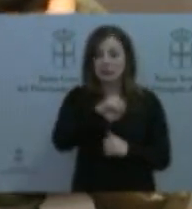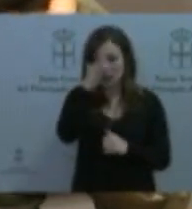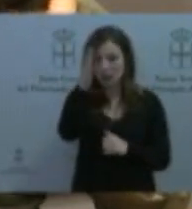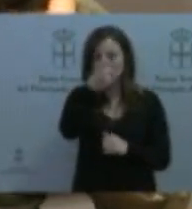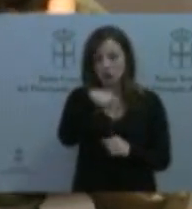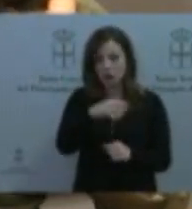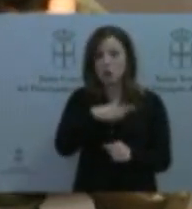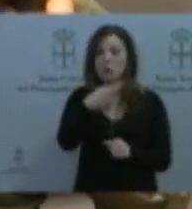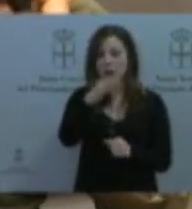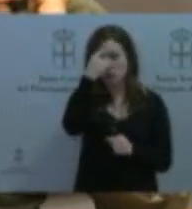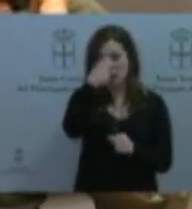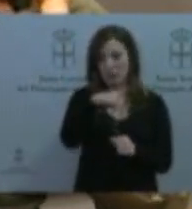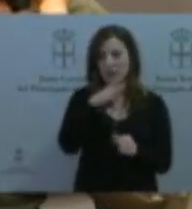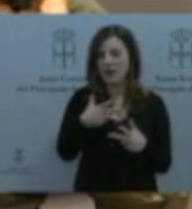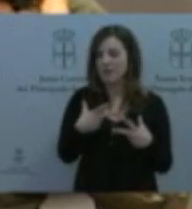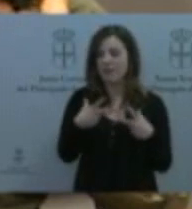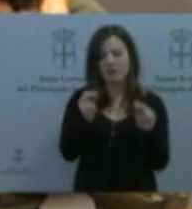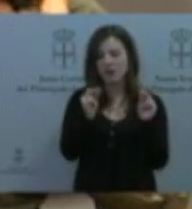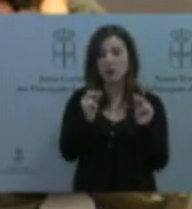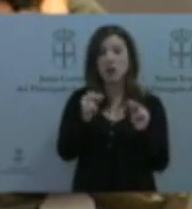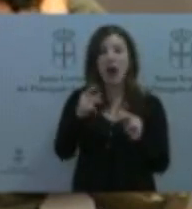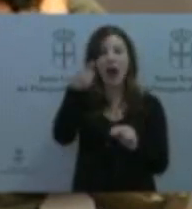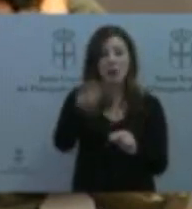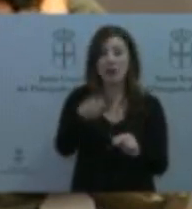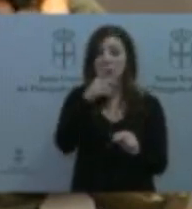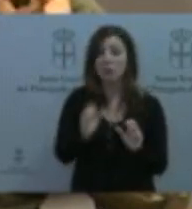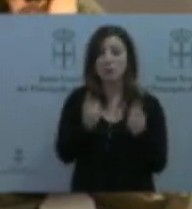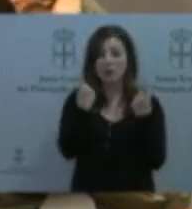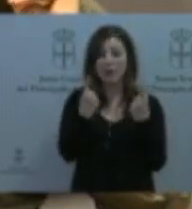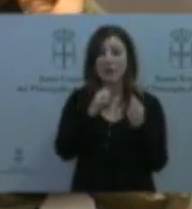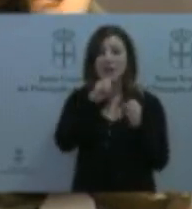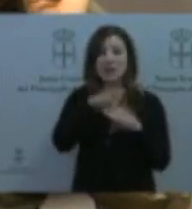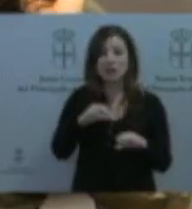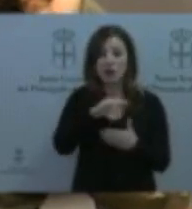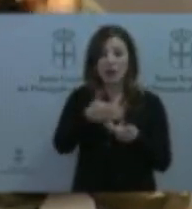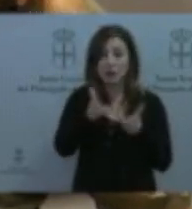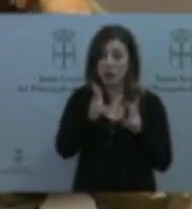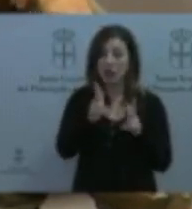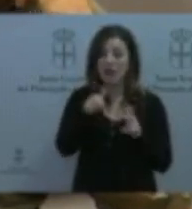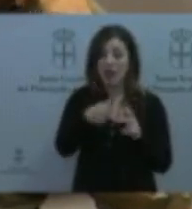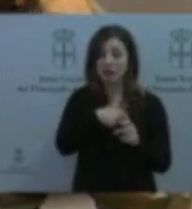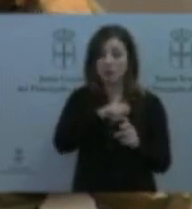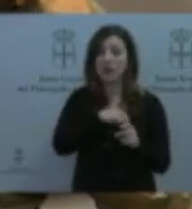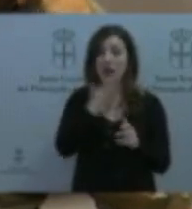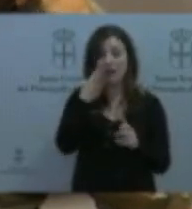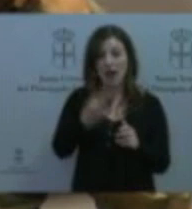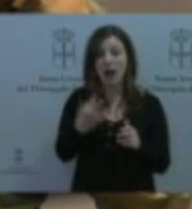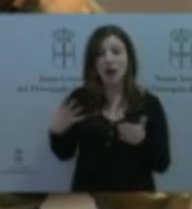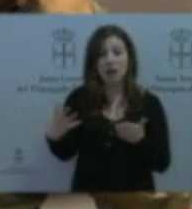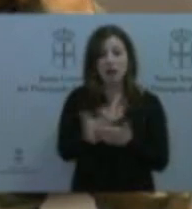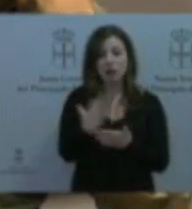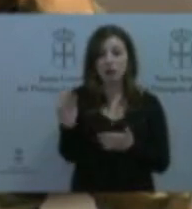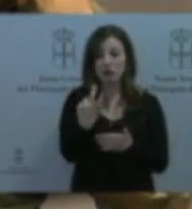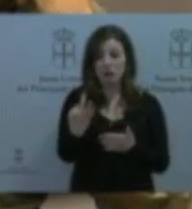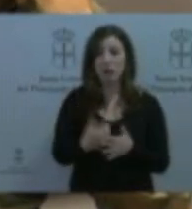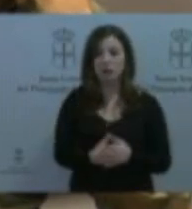primera vez en la historia de la democracia de este país es real y que todos deberíamos estar de acuerdo en luchar